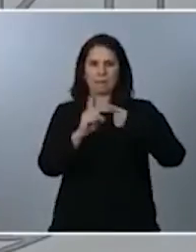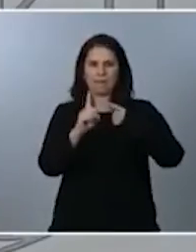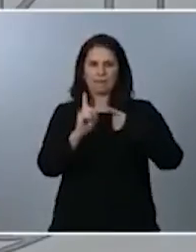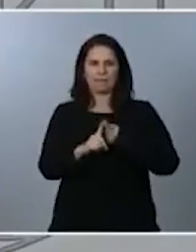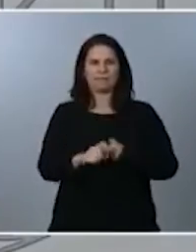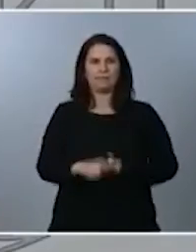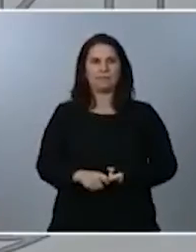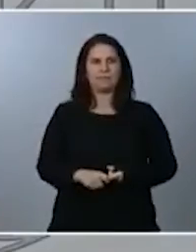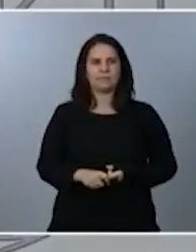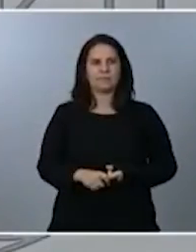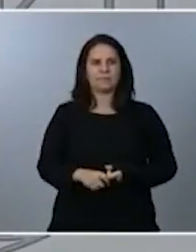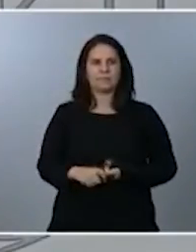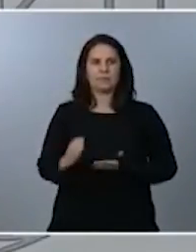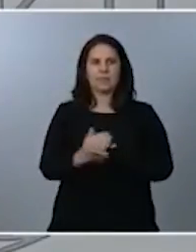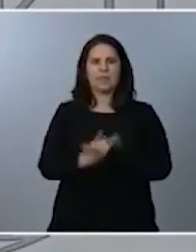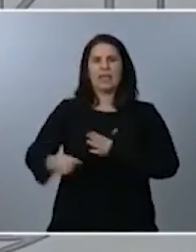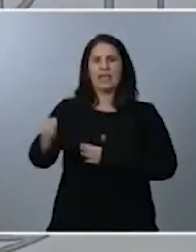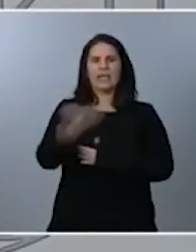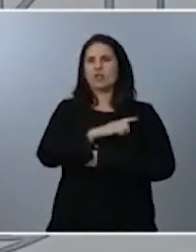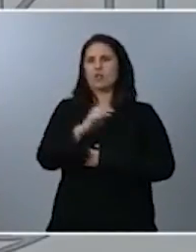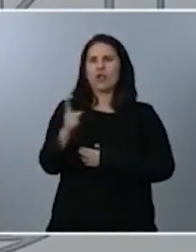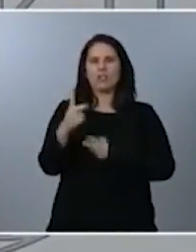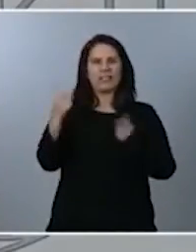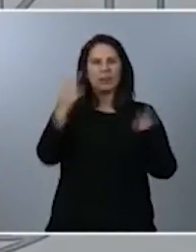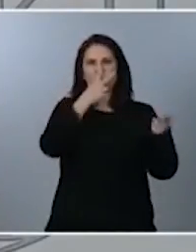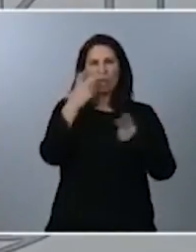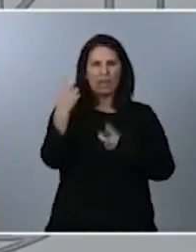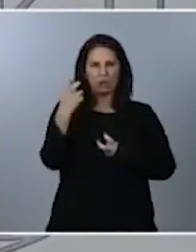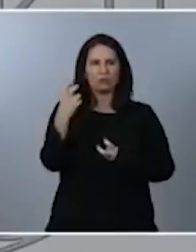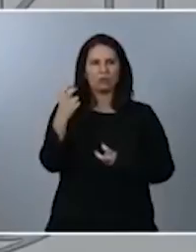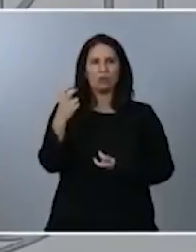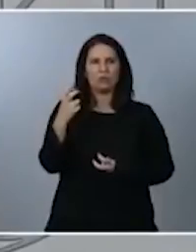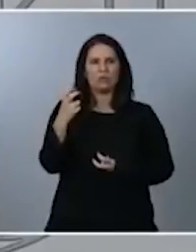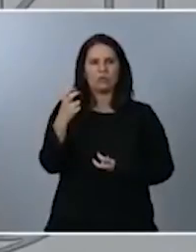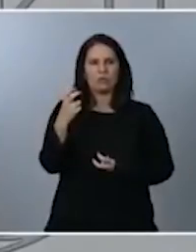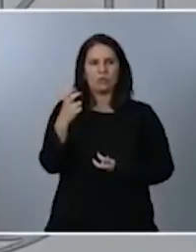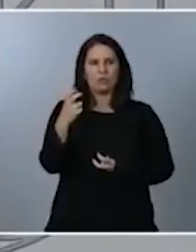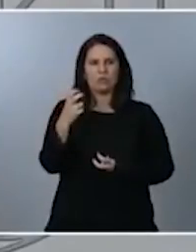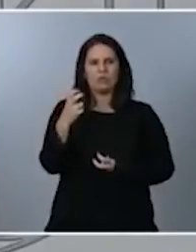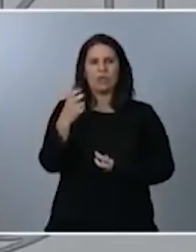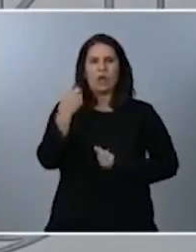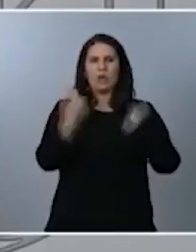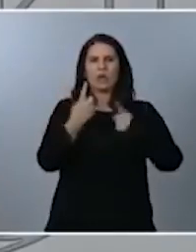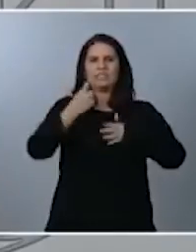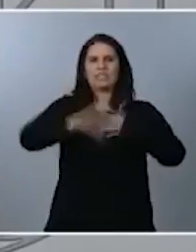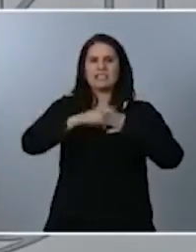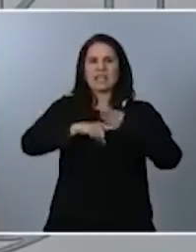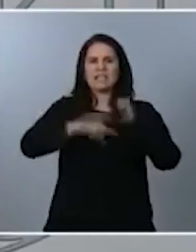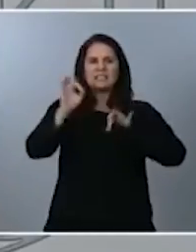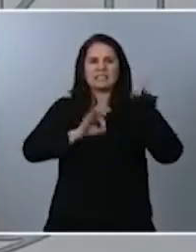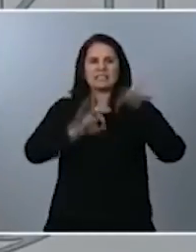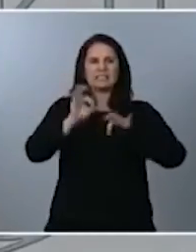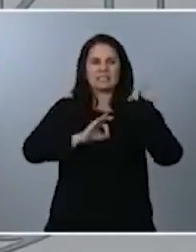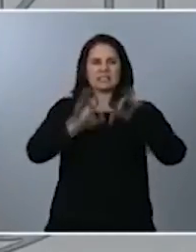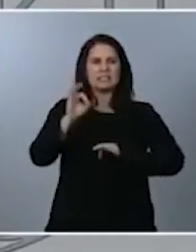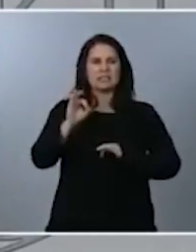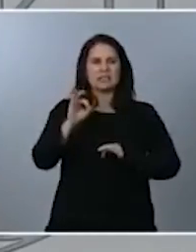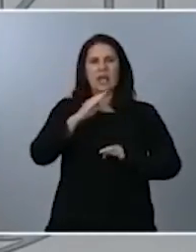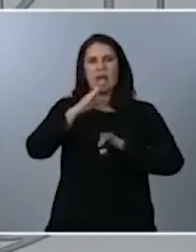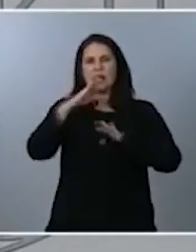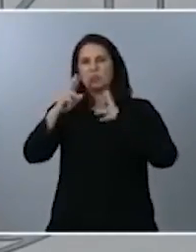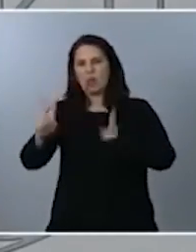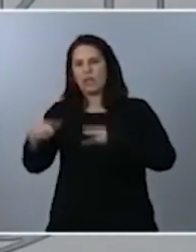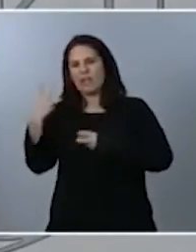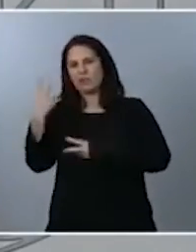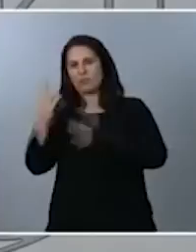los ingresos no tributarios, hay determinadas tasas que se actualizan en el entorno del 2%. Hay otras tasas que se